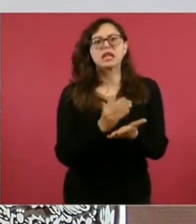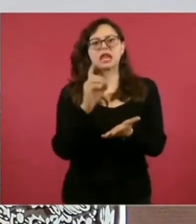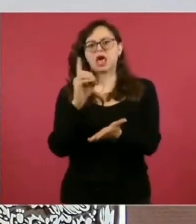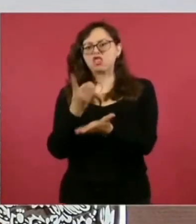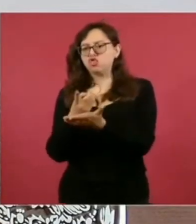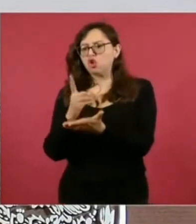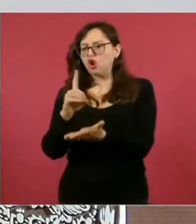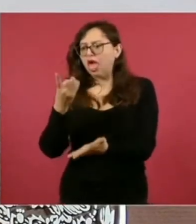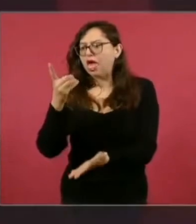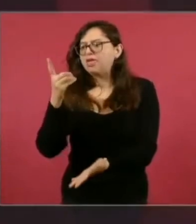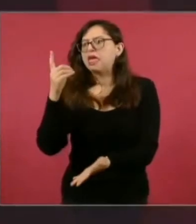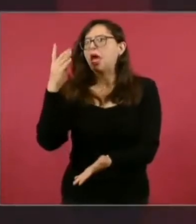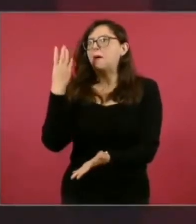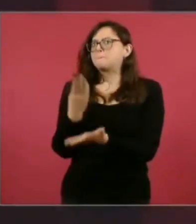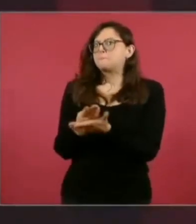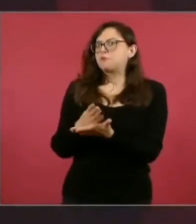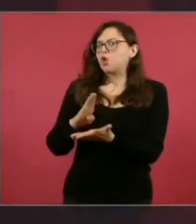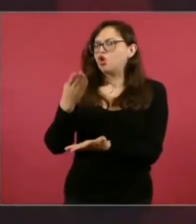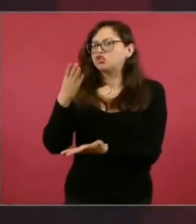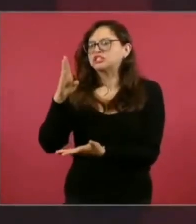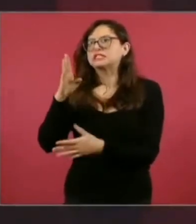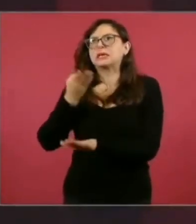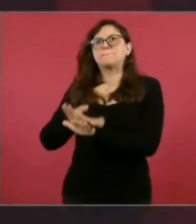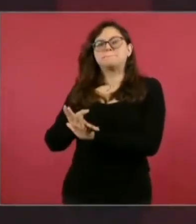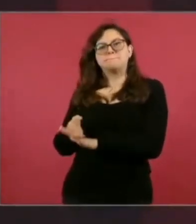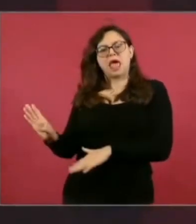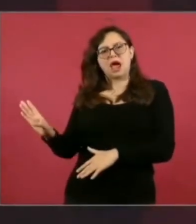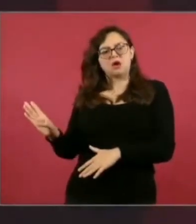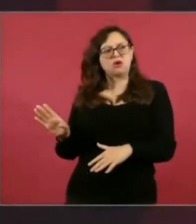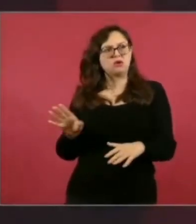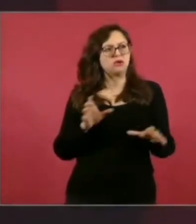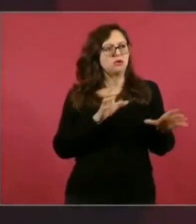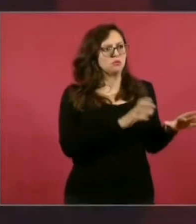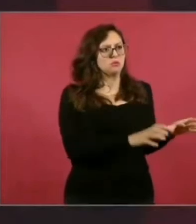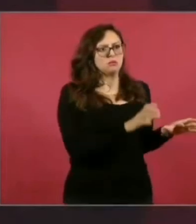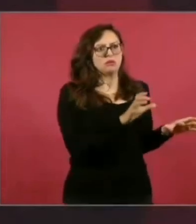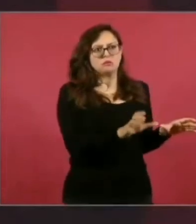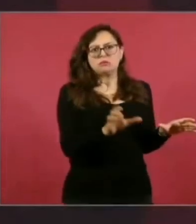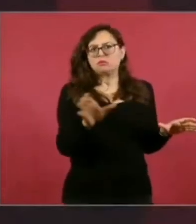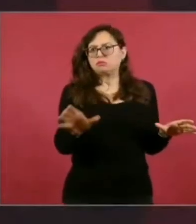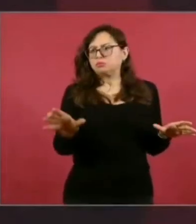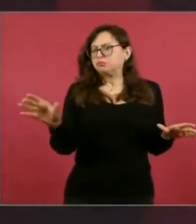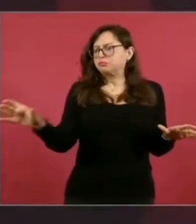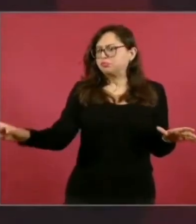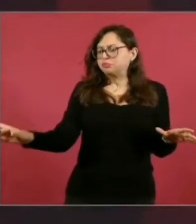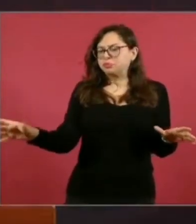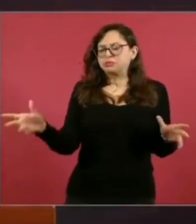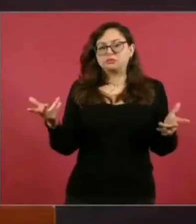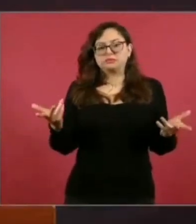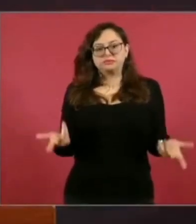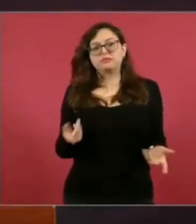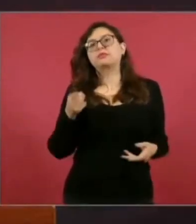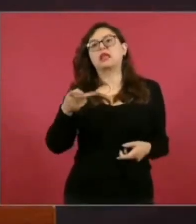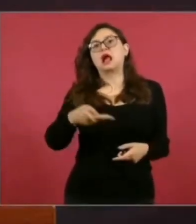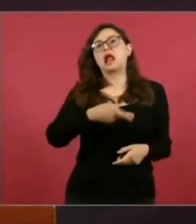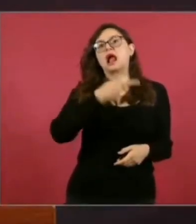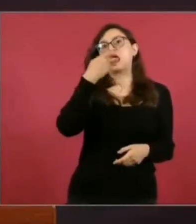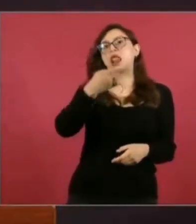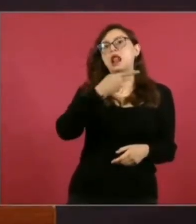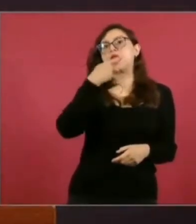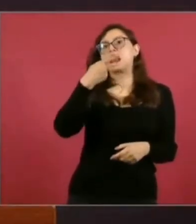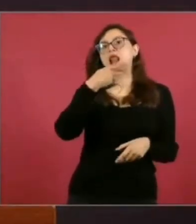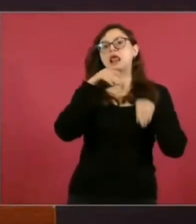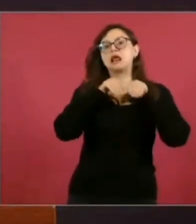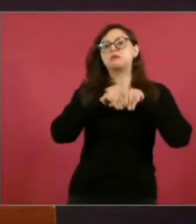la de bronce, la blanca. Este asunto va complicándose desde un plano retórico hasta uno que termina convirtiendo ya